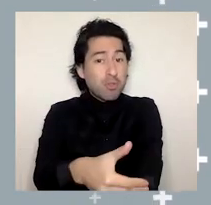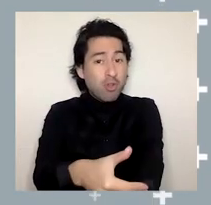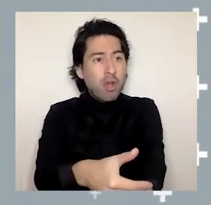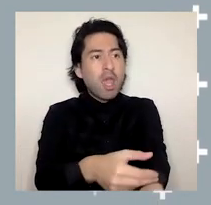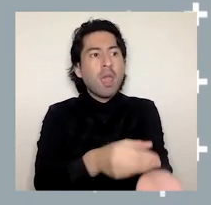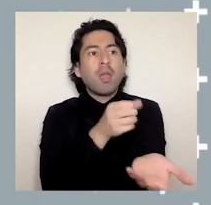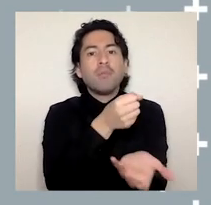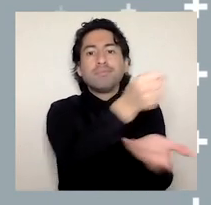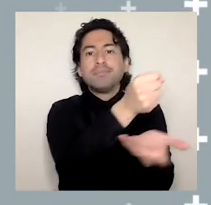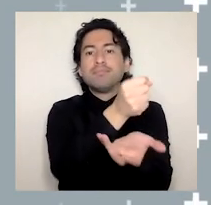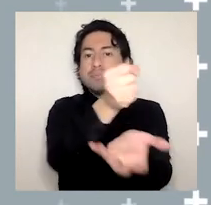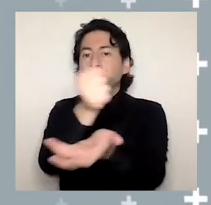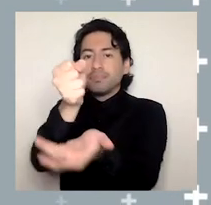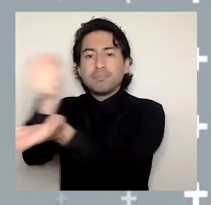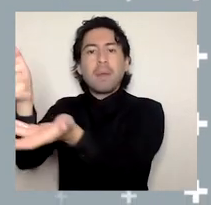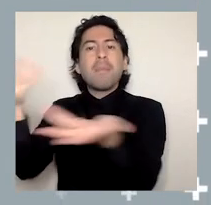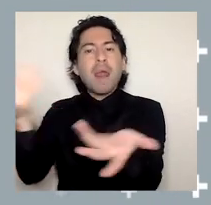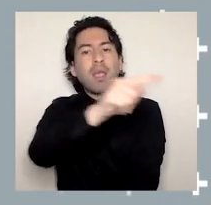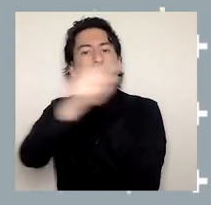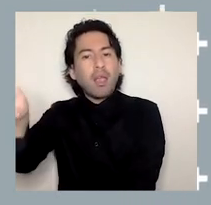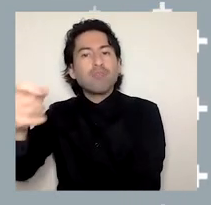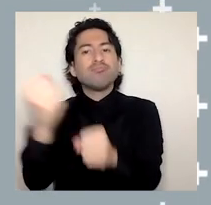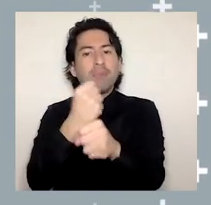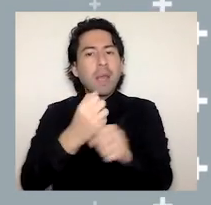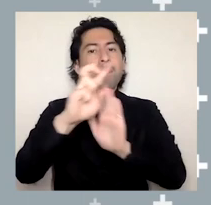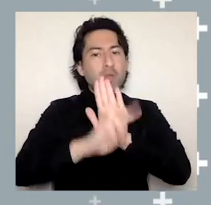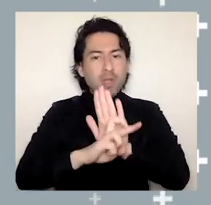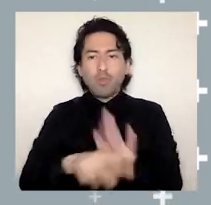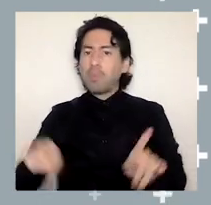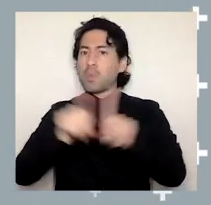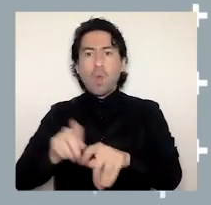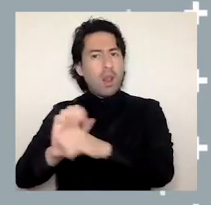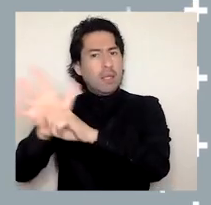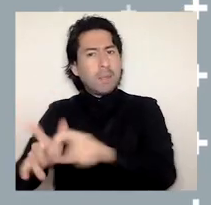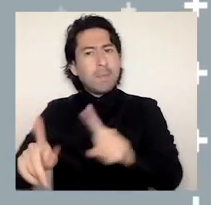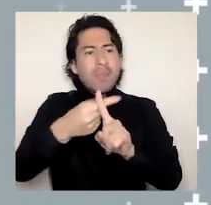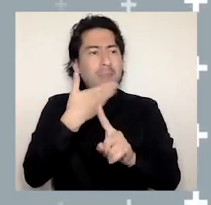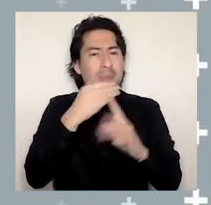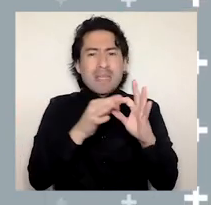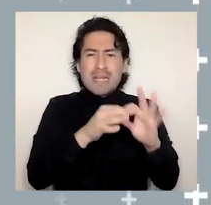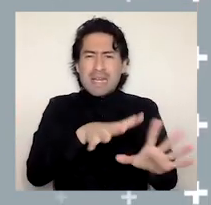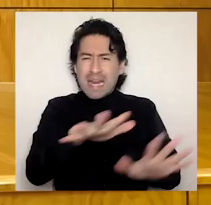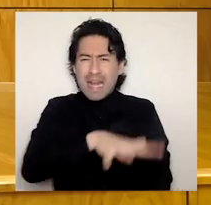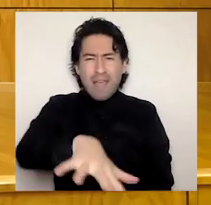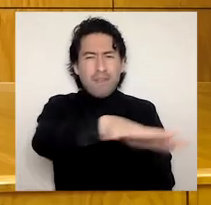apoyar sus diversos proyectos, a pesar de la contingencia y la grave situación económica del país.